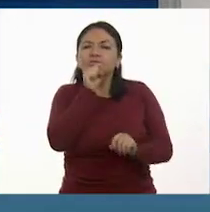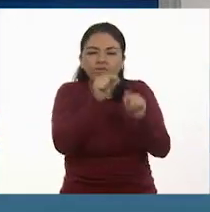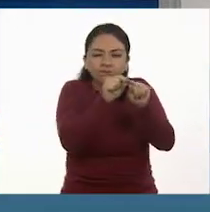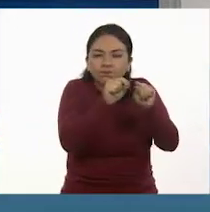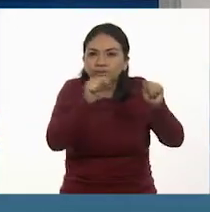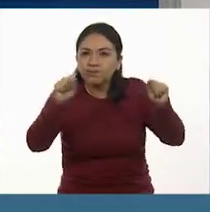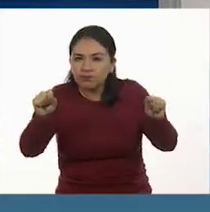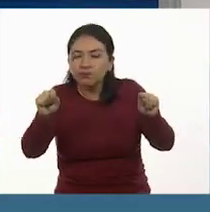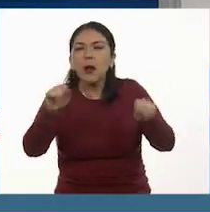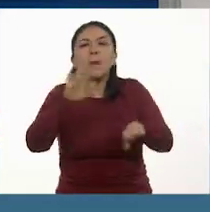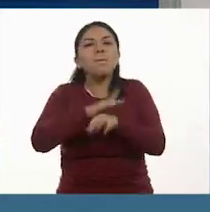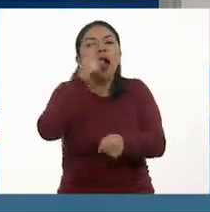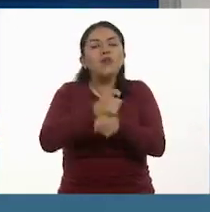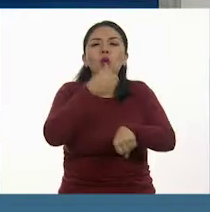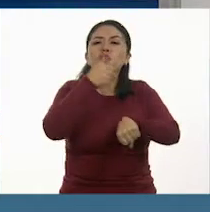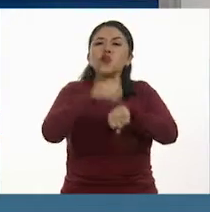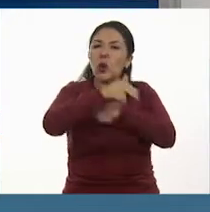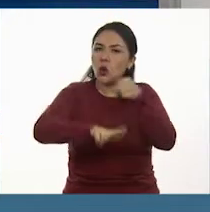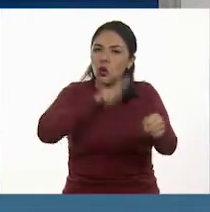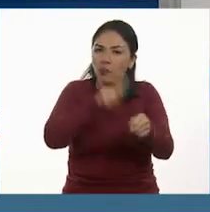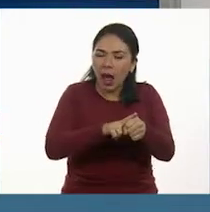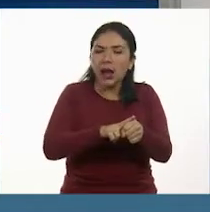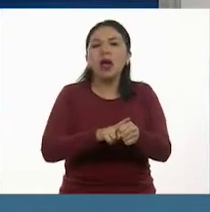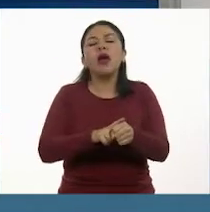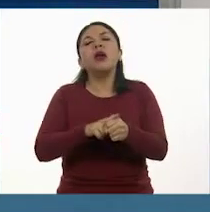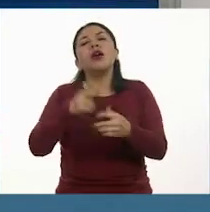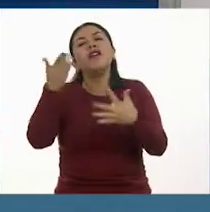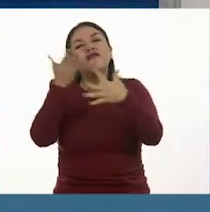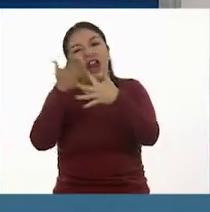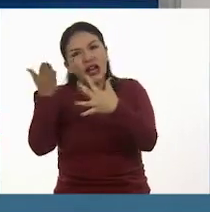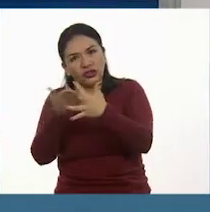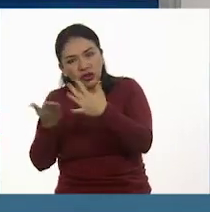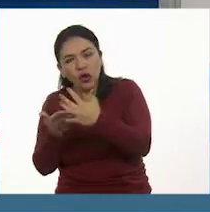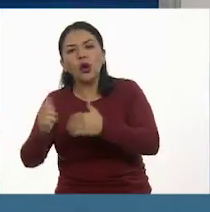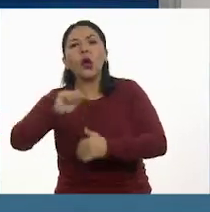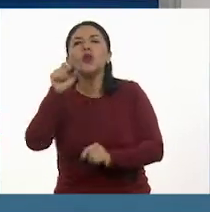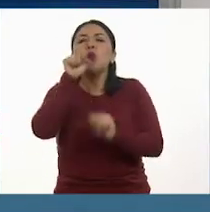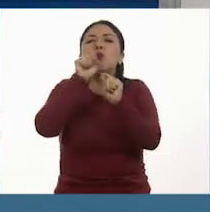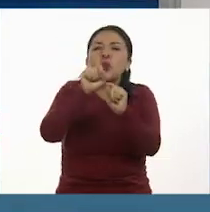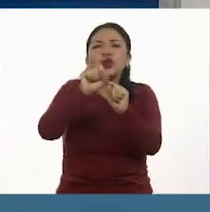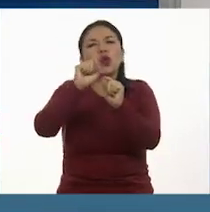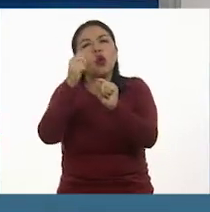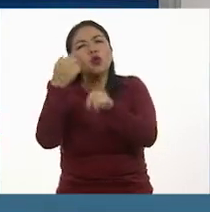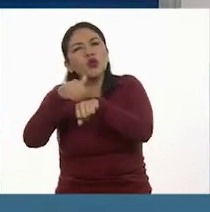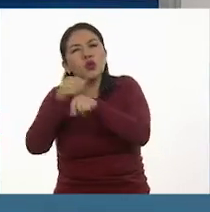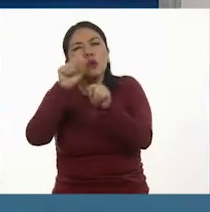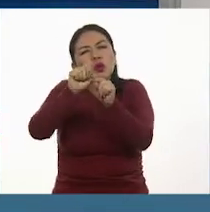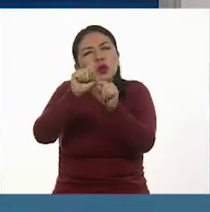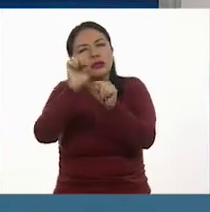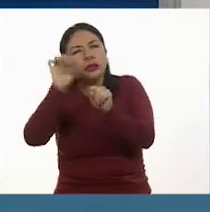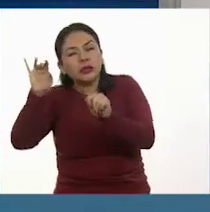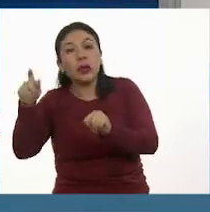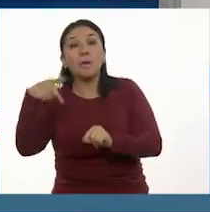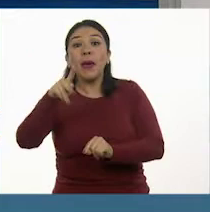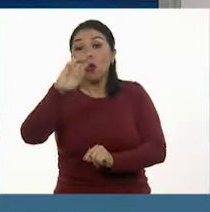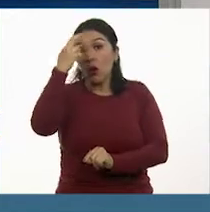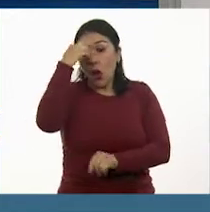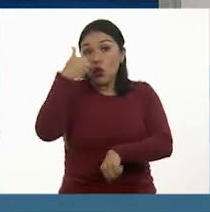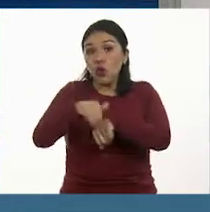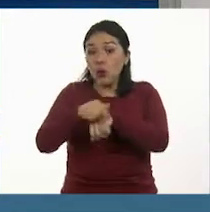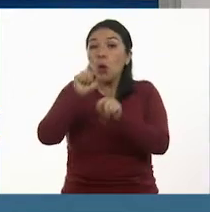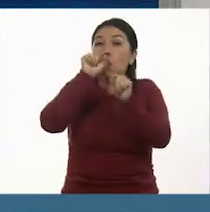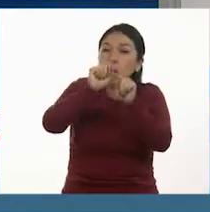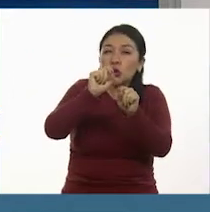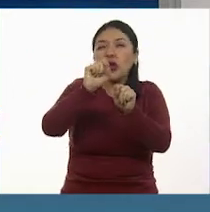Principalmente números naturales, fracciones y números decimales. Aunque nunca está de más recordarlo, los números decimales